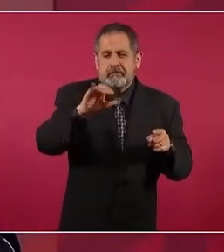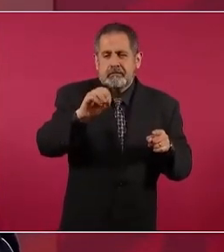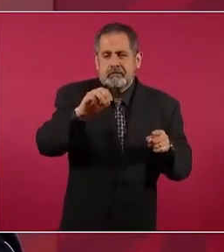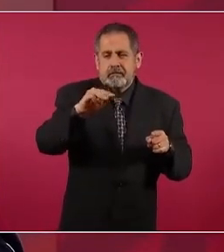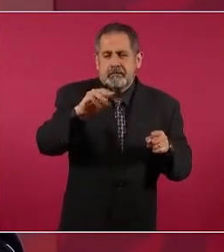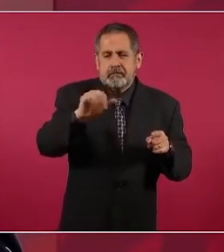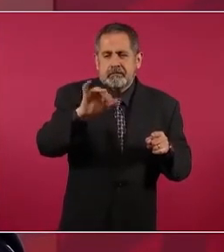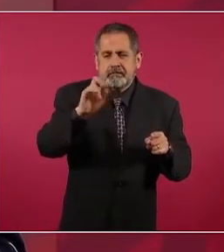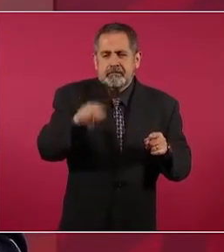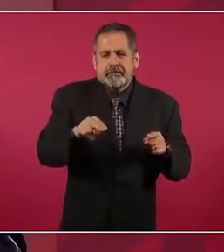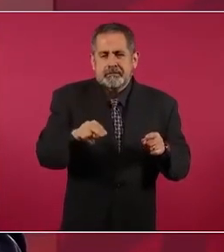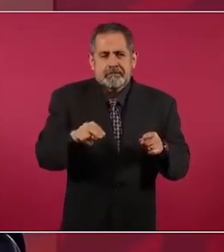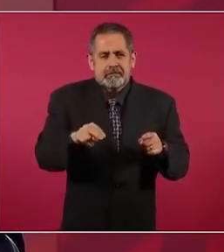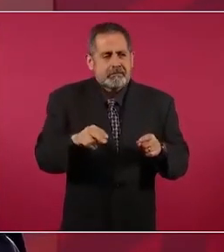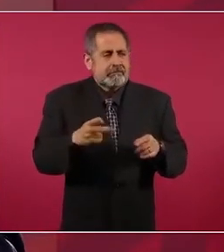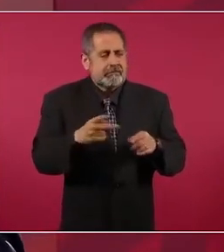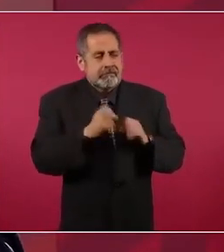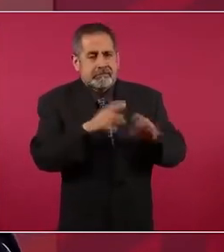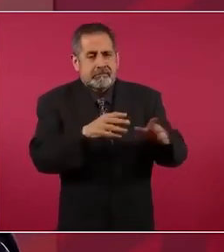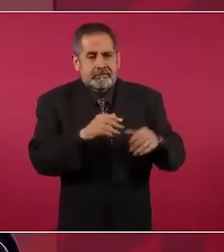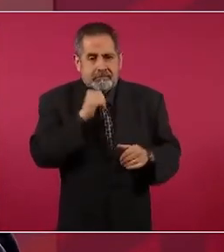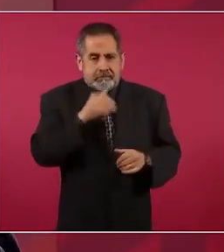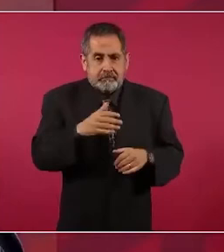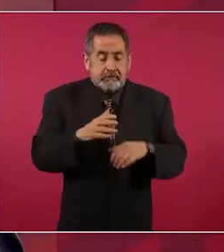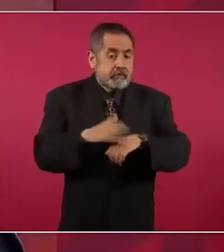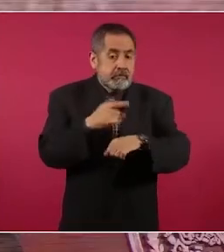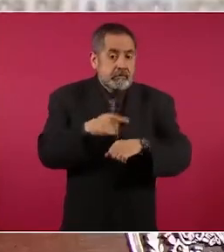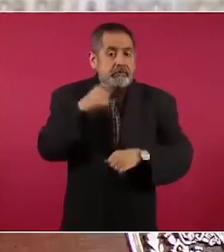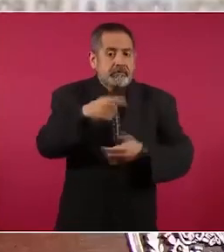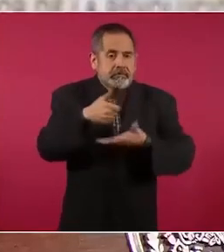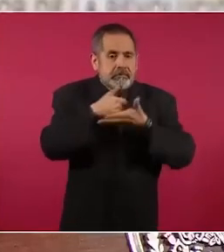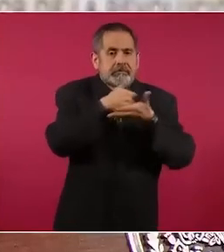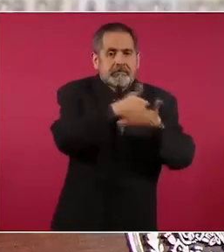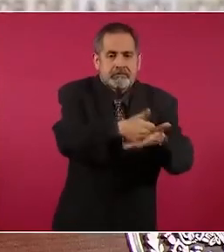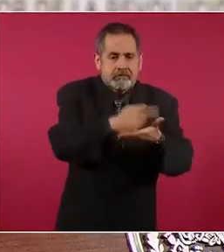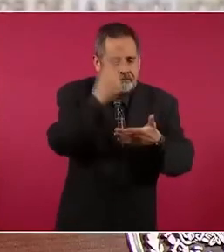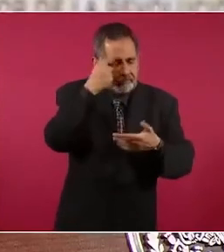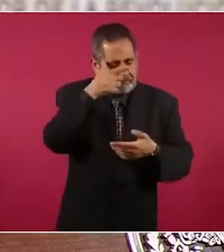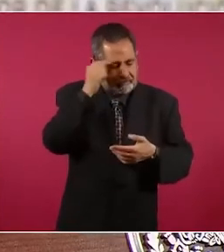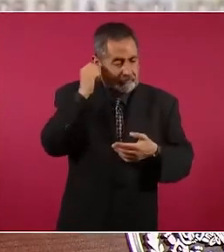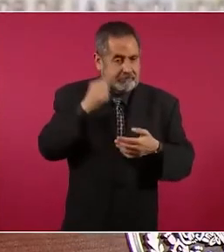Porque les ayudó en el fraude del 2006.